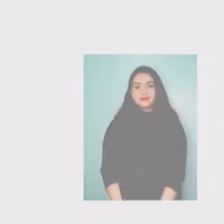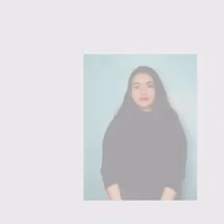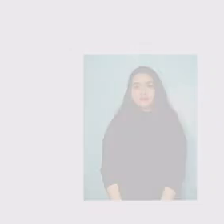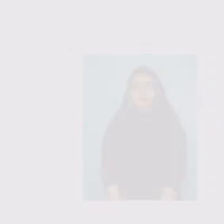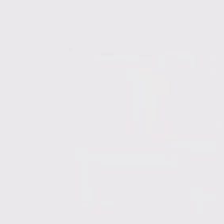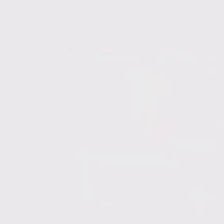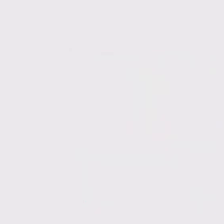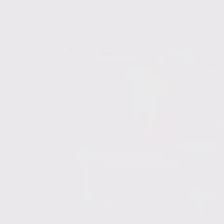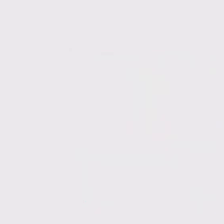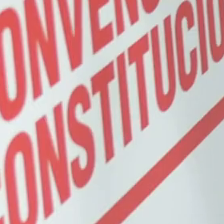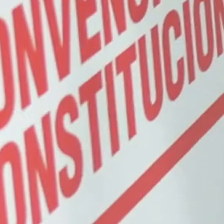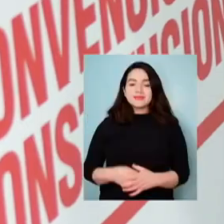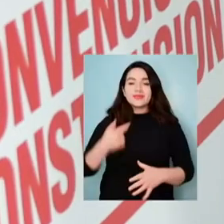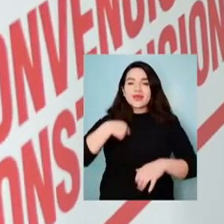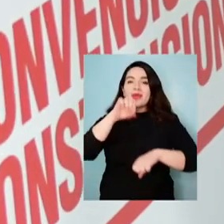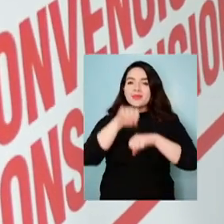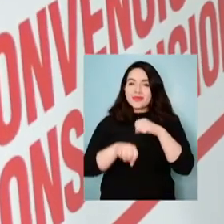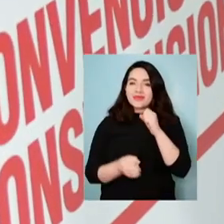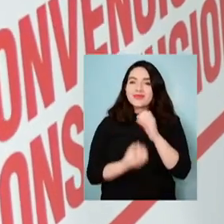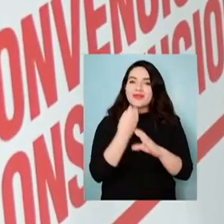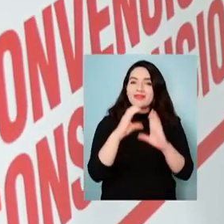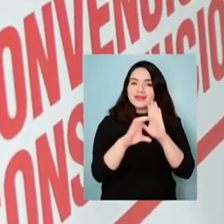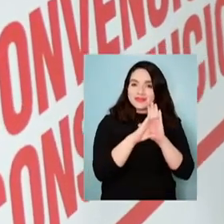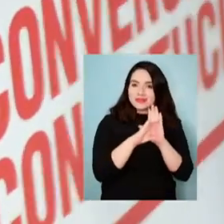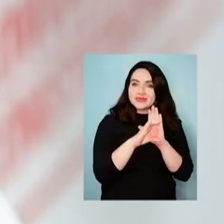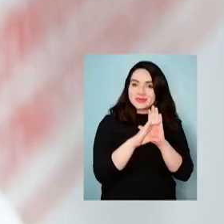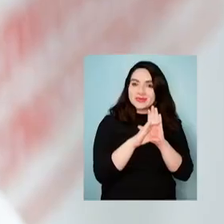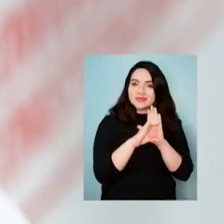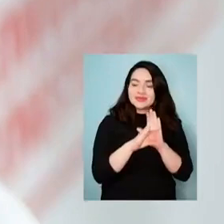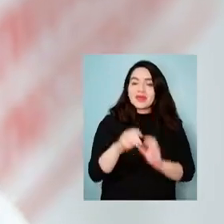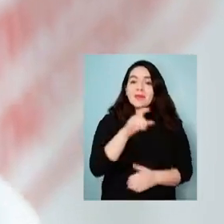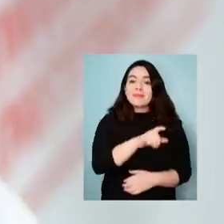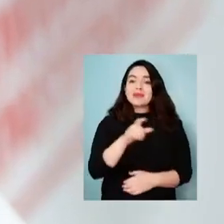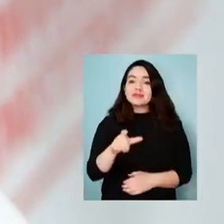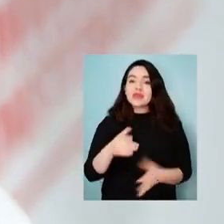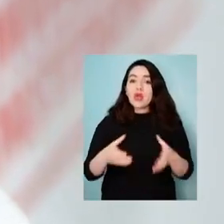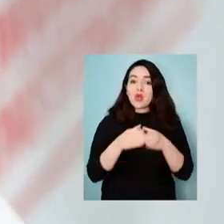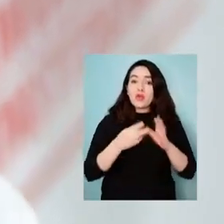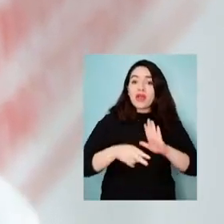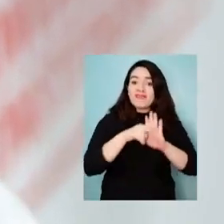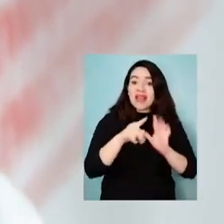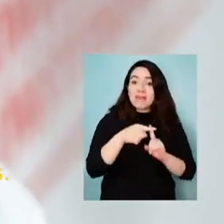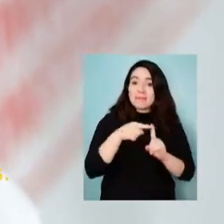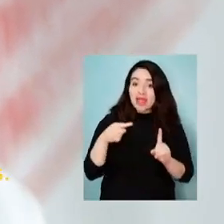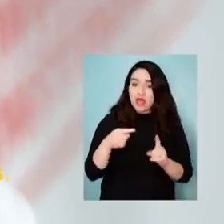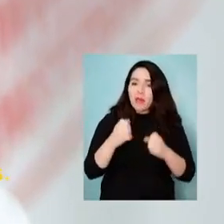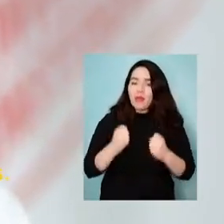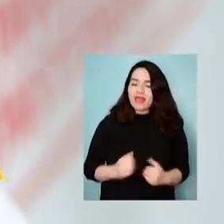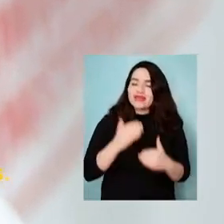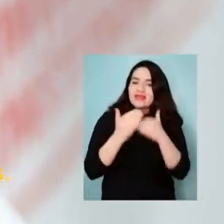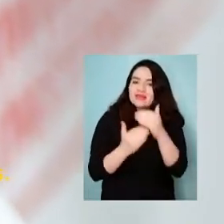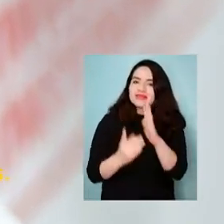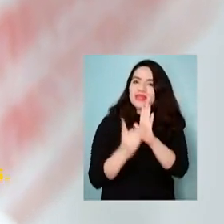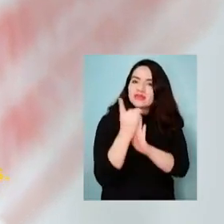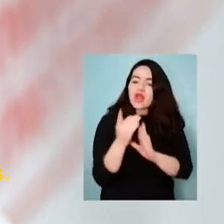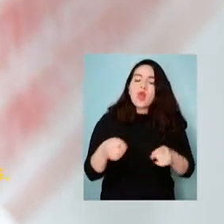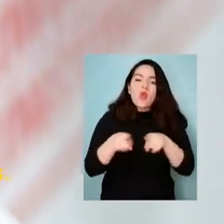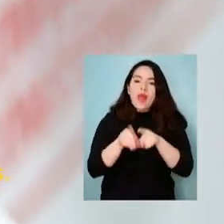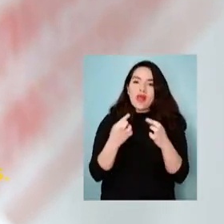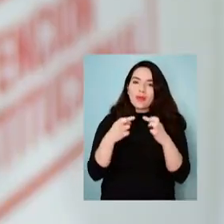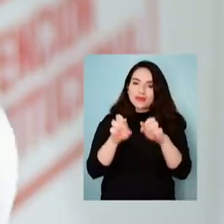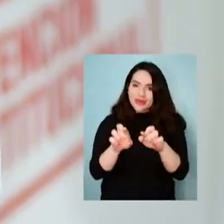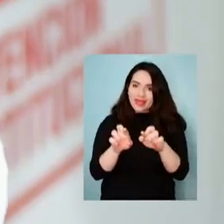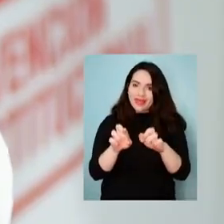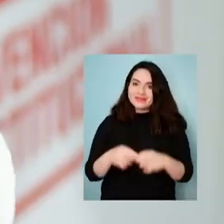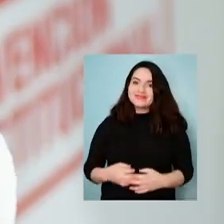convención constitucional. Yo apruebo una nueva constitución para que la clase media pueda surgir y desarrollarse con igualdad